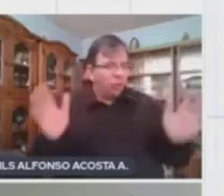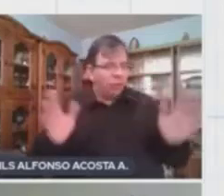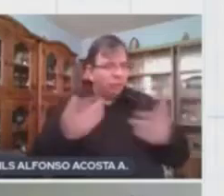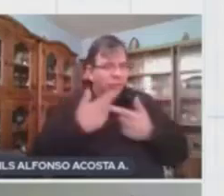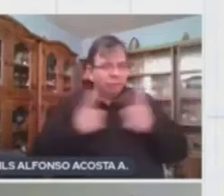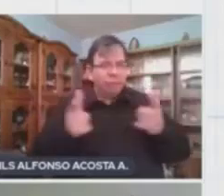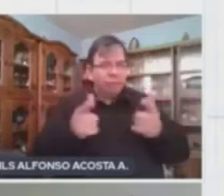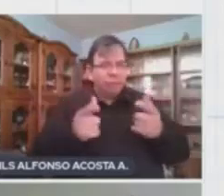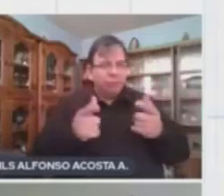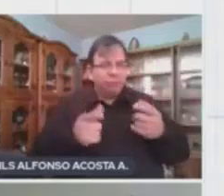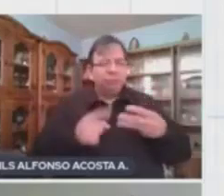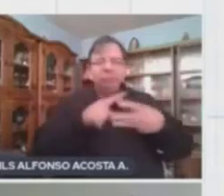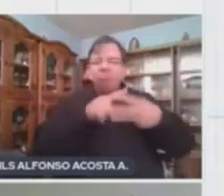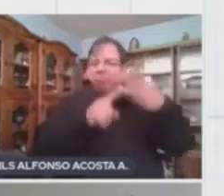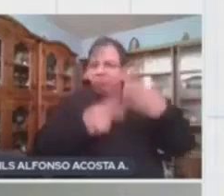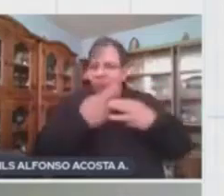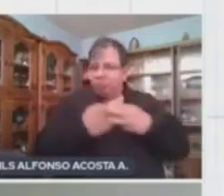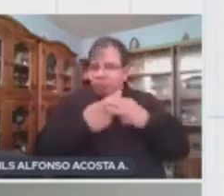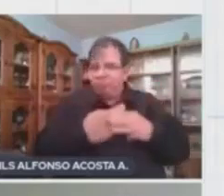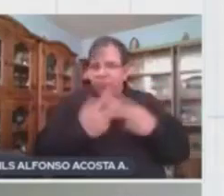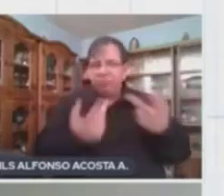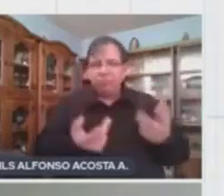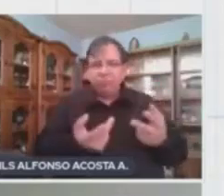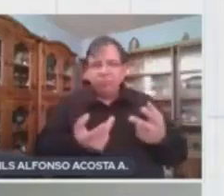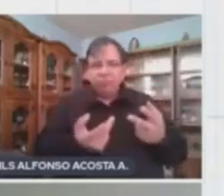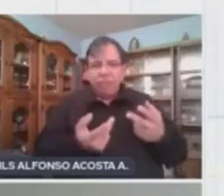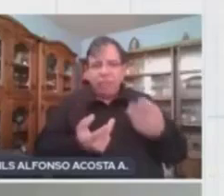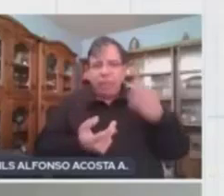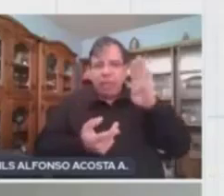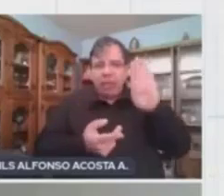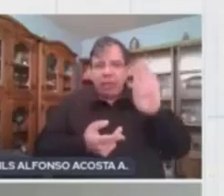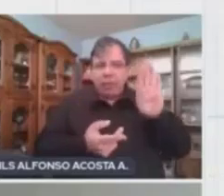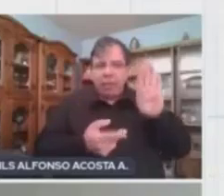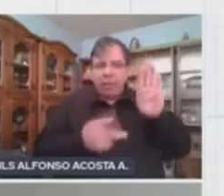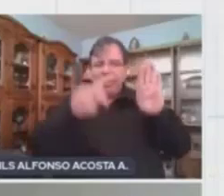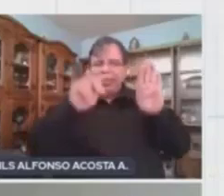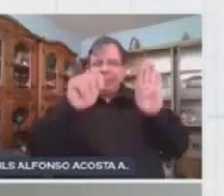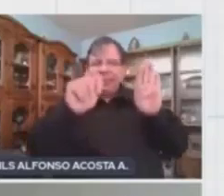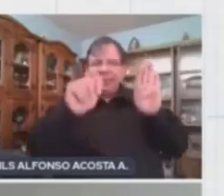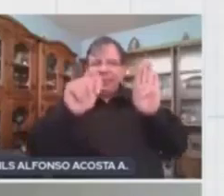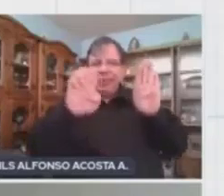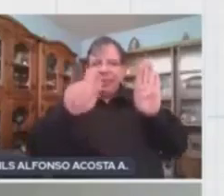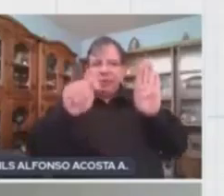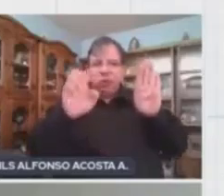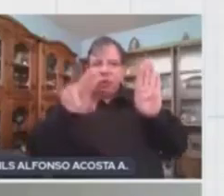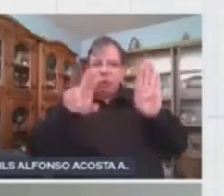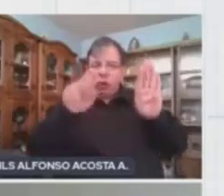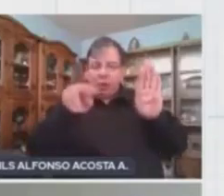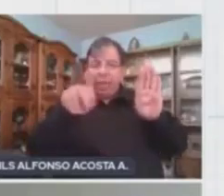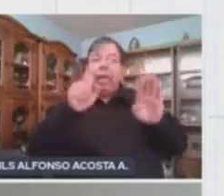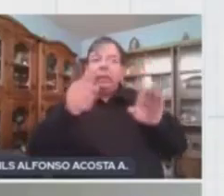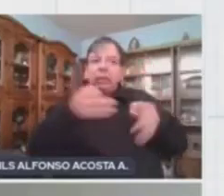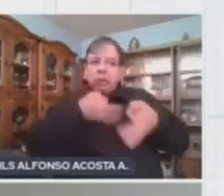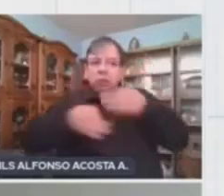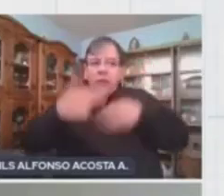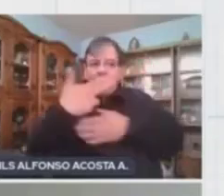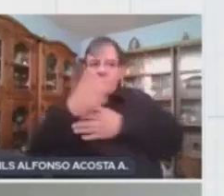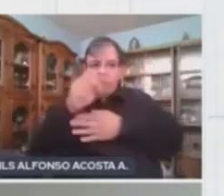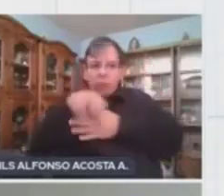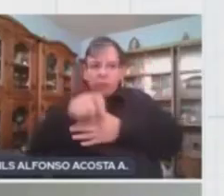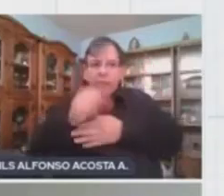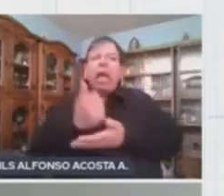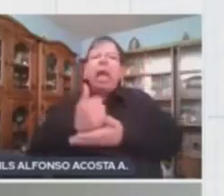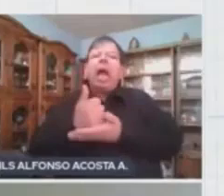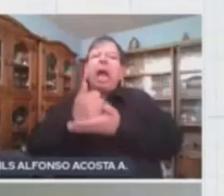Nos quedan tres opciones. El inciso B habla de la testosterona. Esta es una hormona que sí ayuda a los